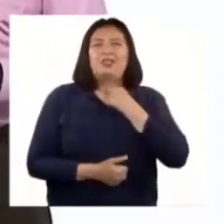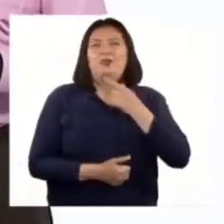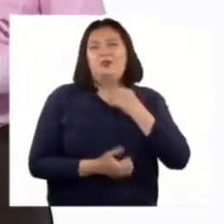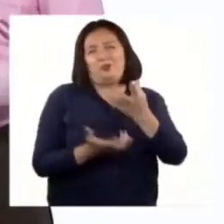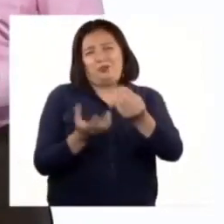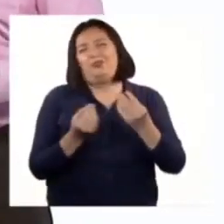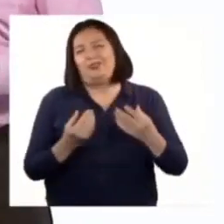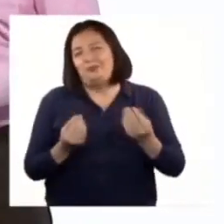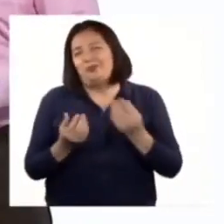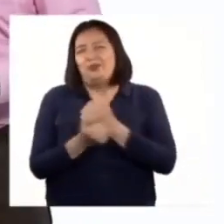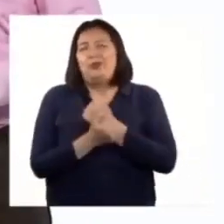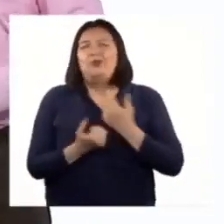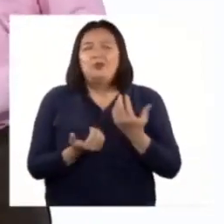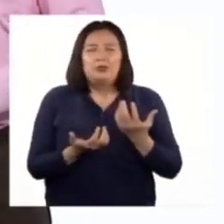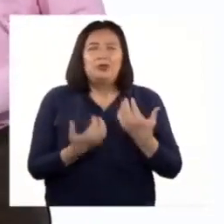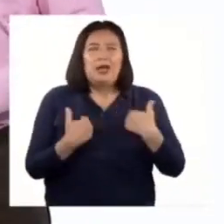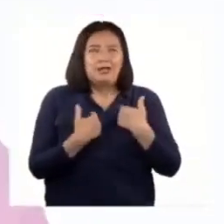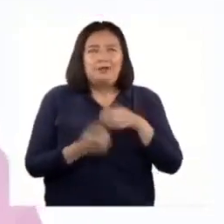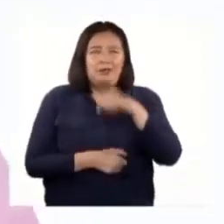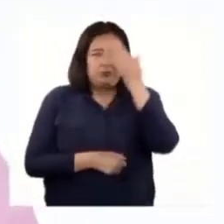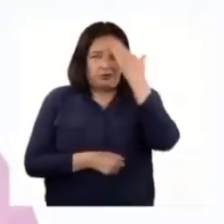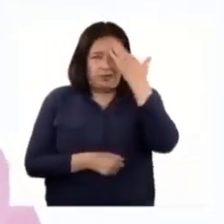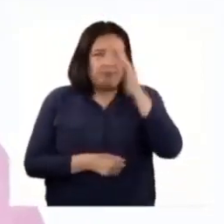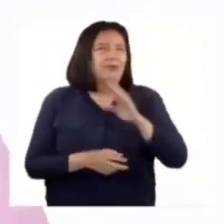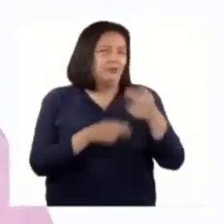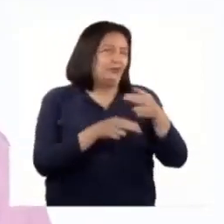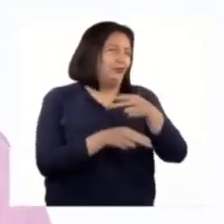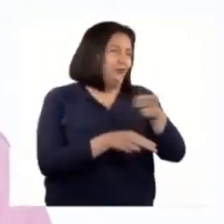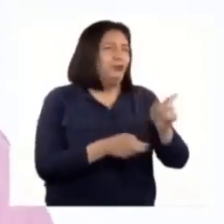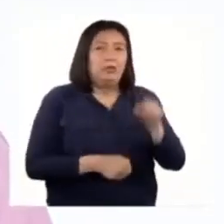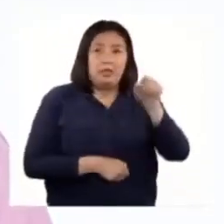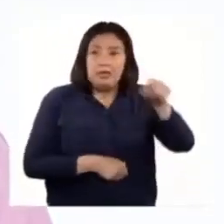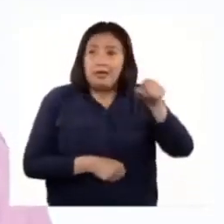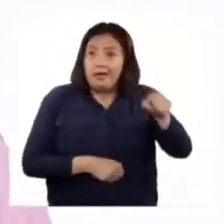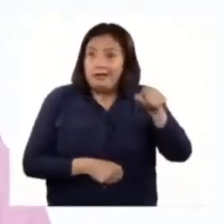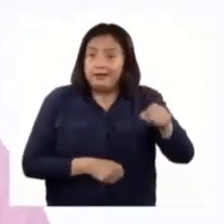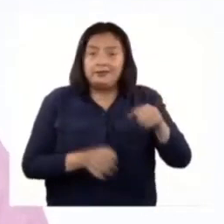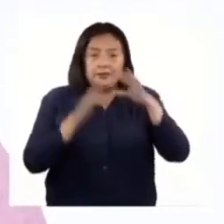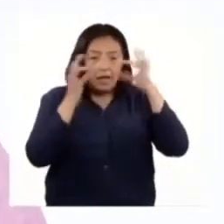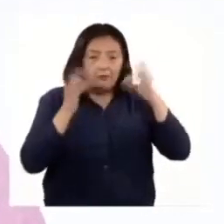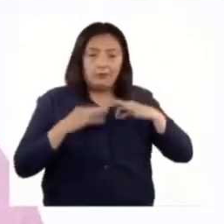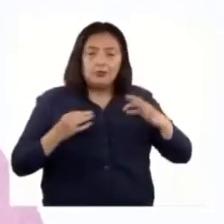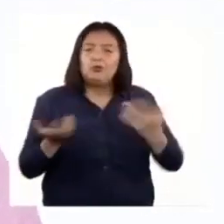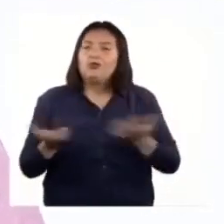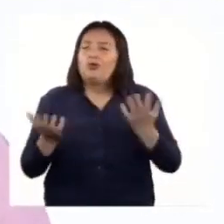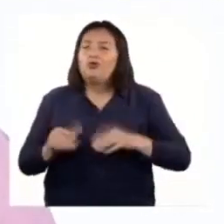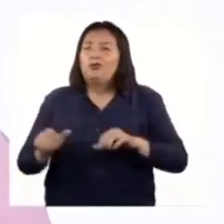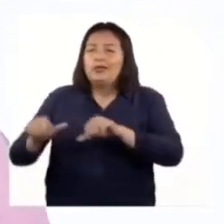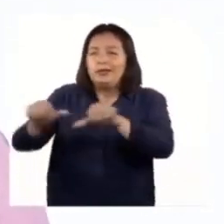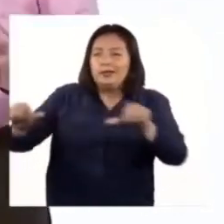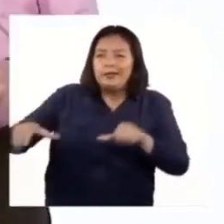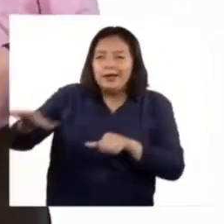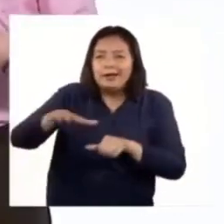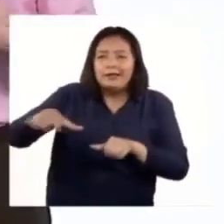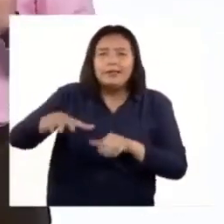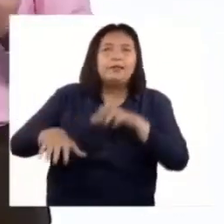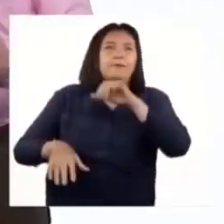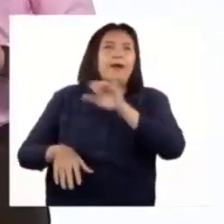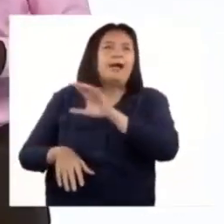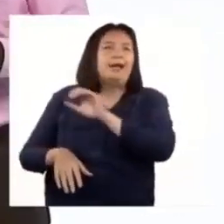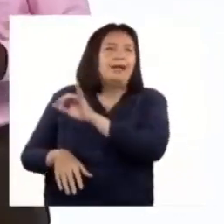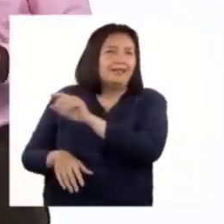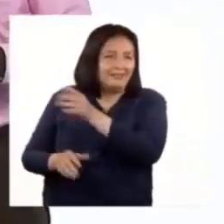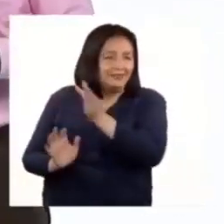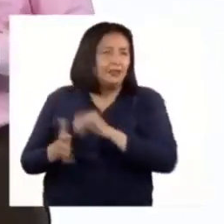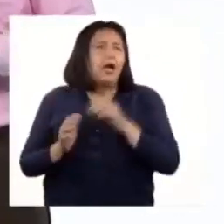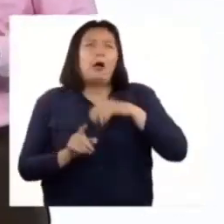tanto los animales y sepas de ellos. B. torongo fue fotografiado en la reserva de Pacaya, Samiria. A